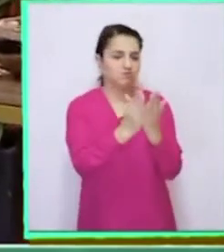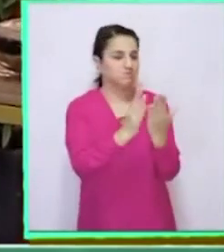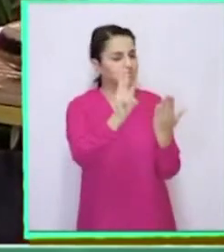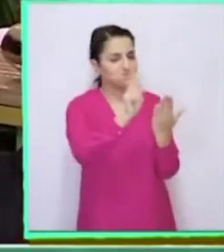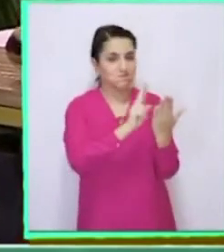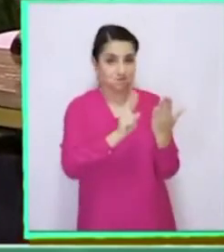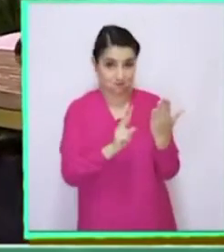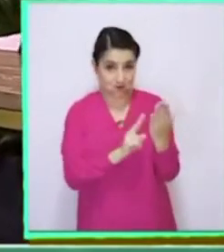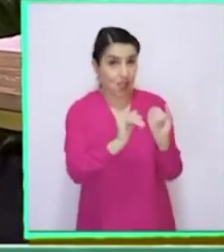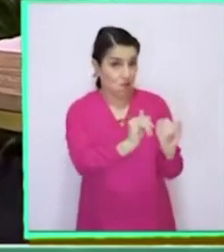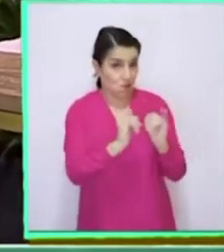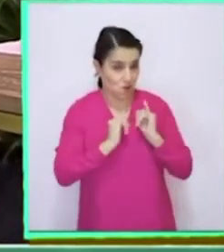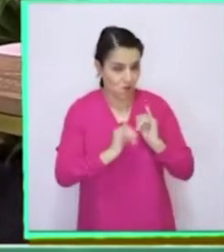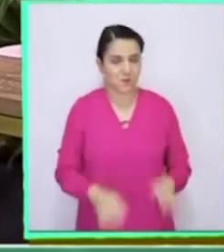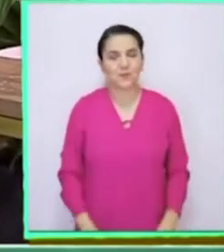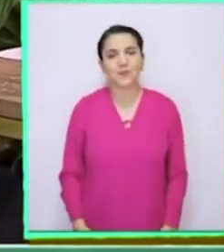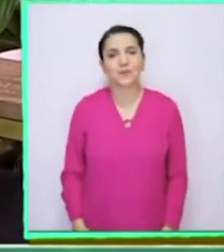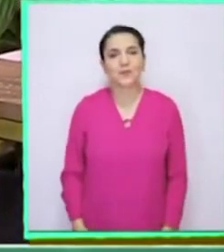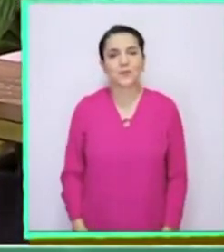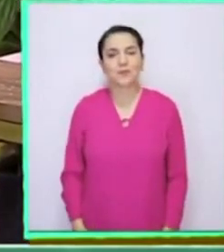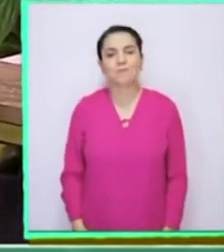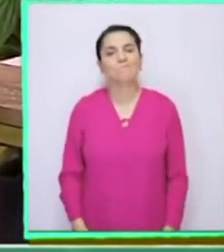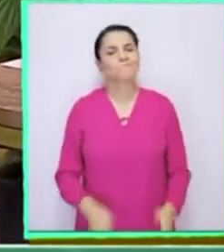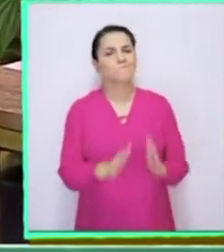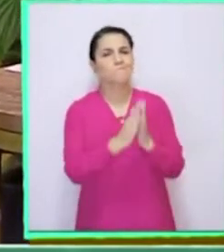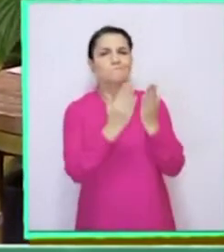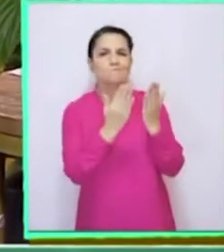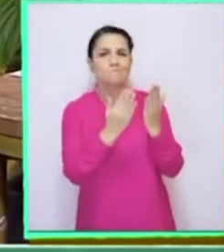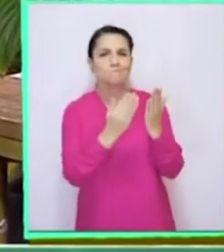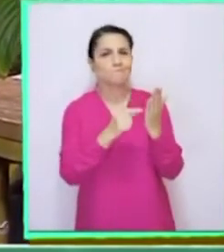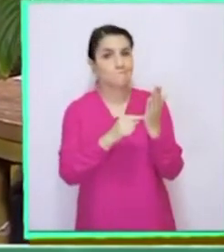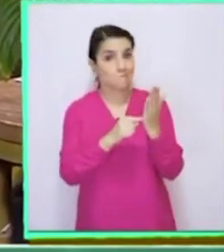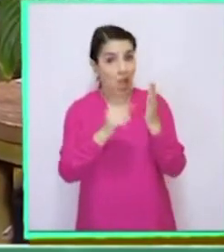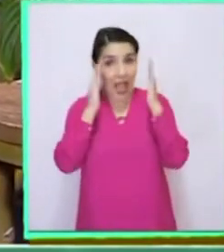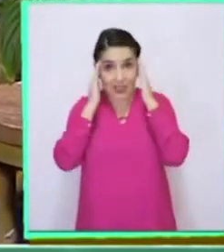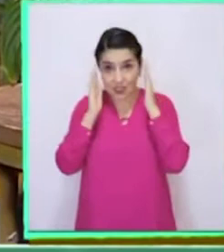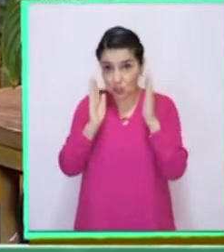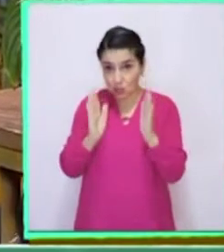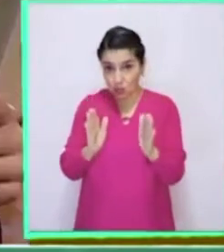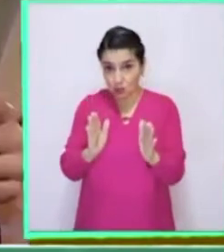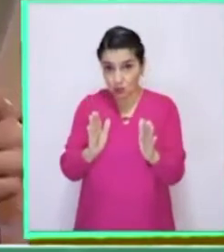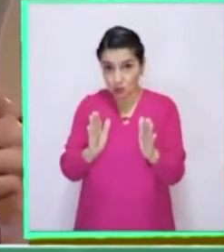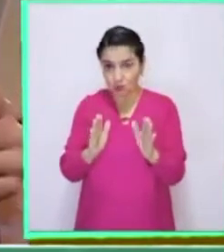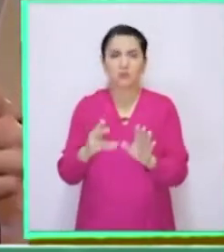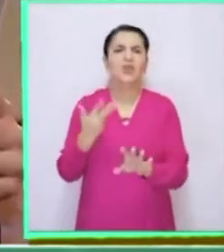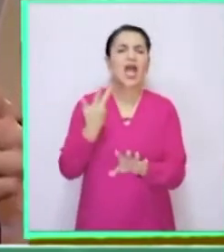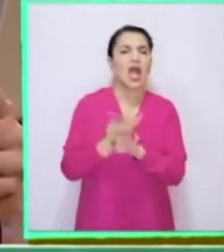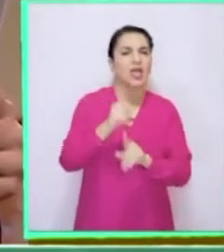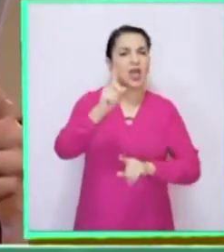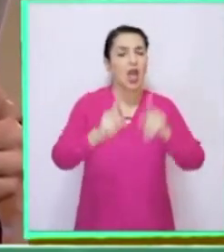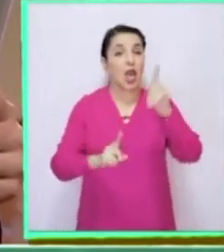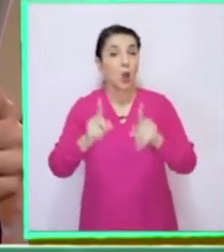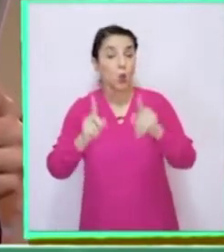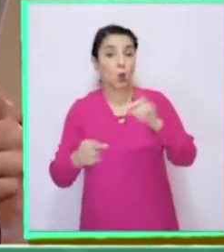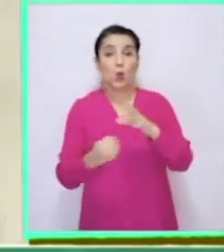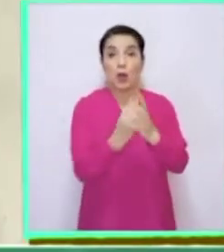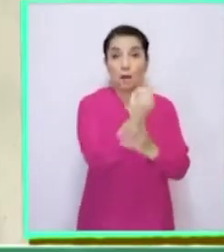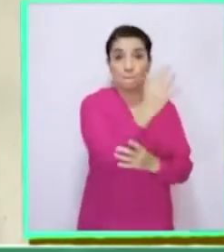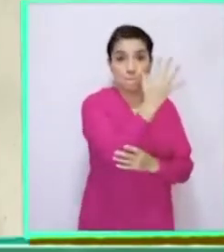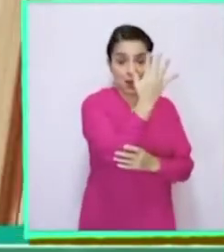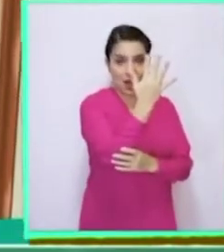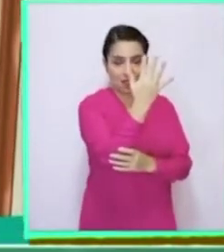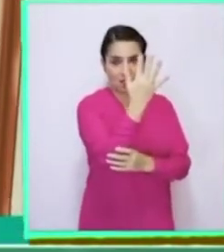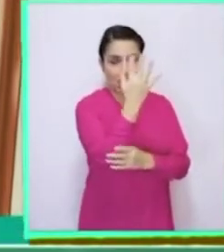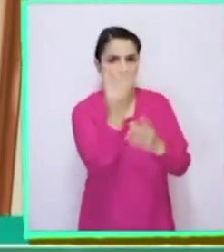¿Qué más dice nuestra enciclopedia? Ah, miren. Pongan atención. Hay algunas plantas que también tienen